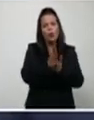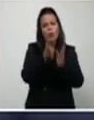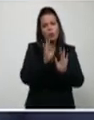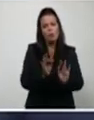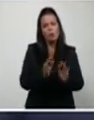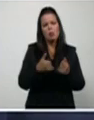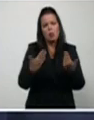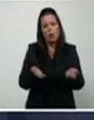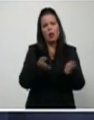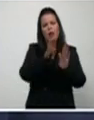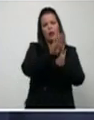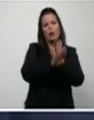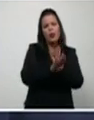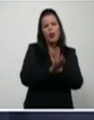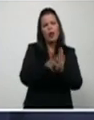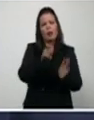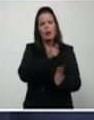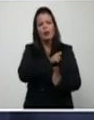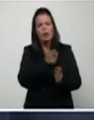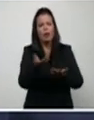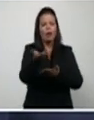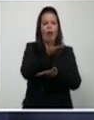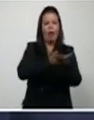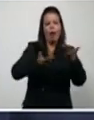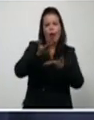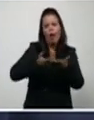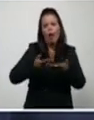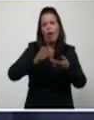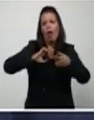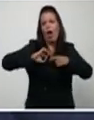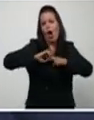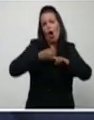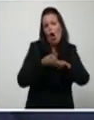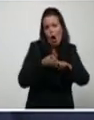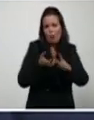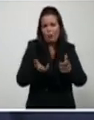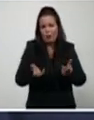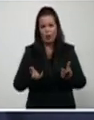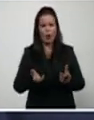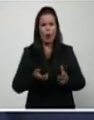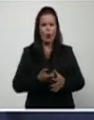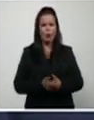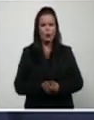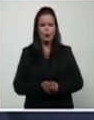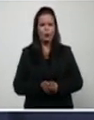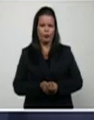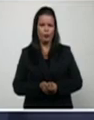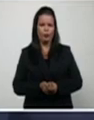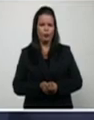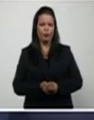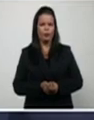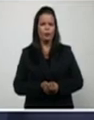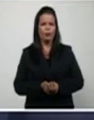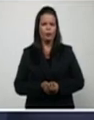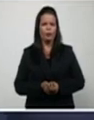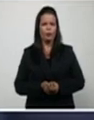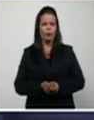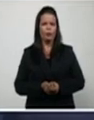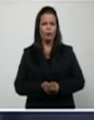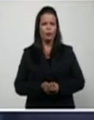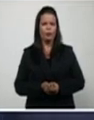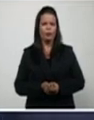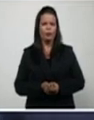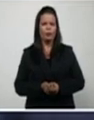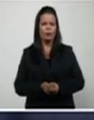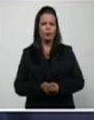un programa que intenta romper con las estructuras convencionales de los programas de televisión, que de alguna manera se